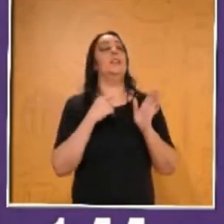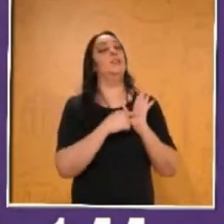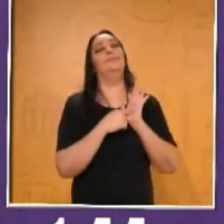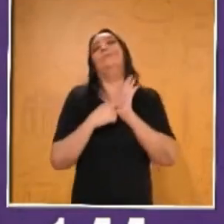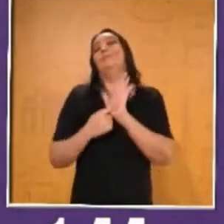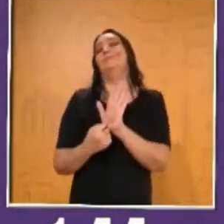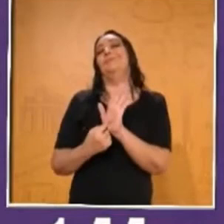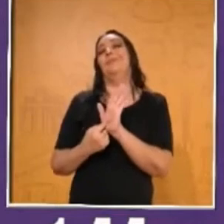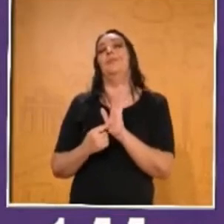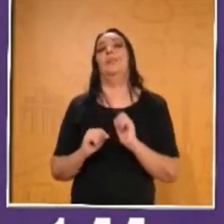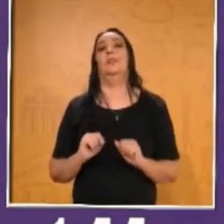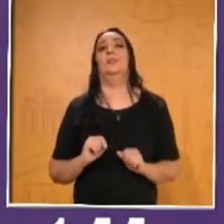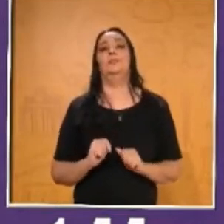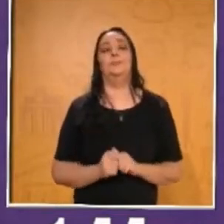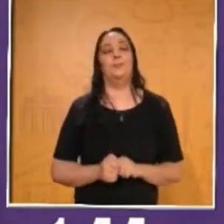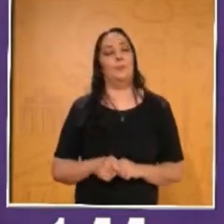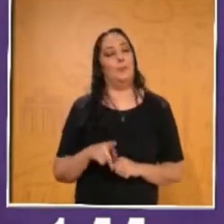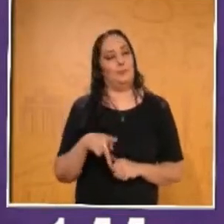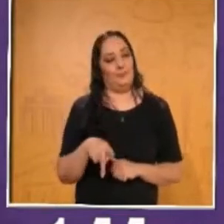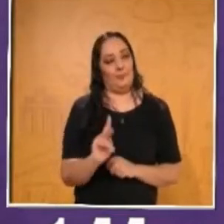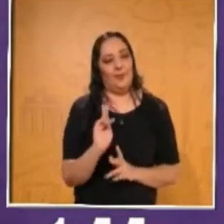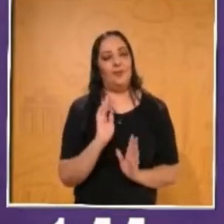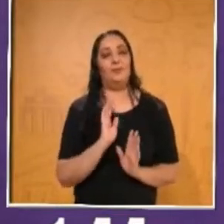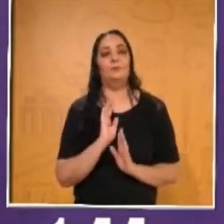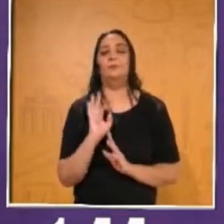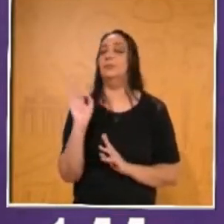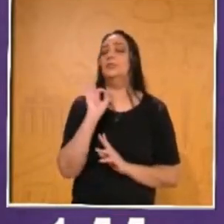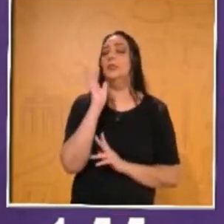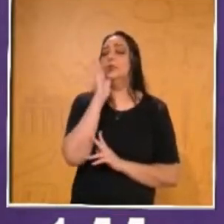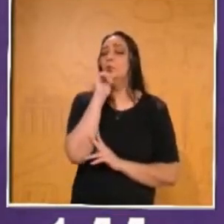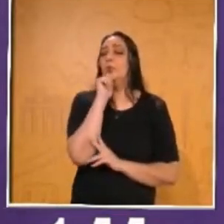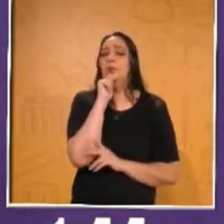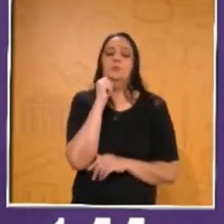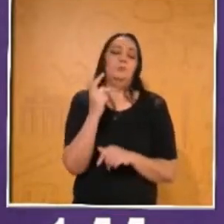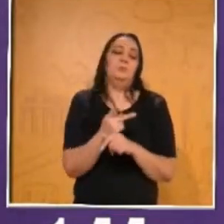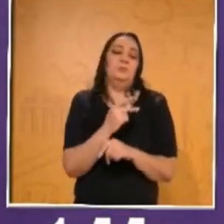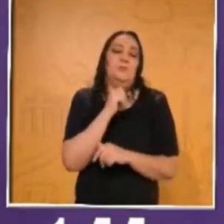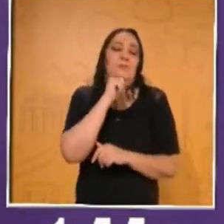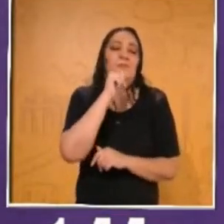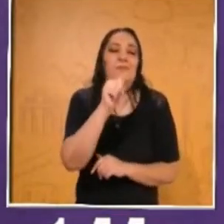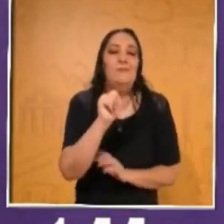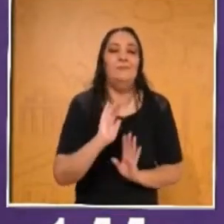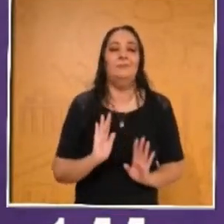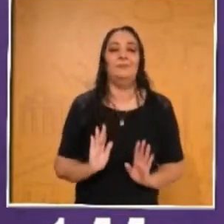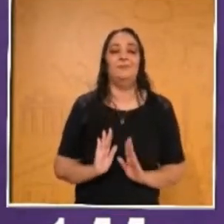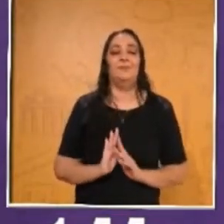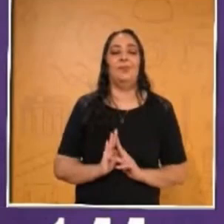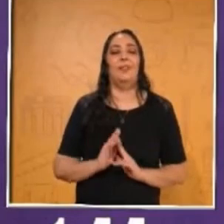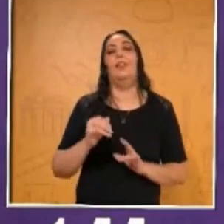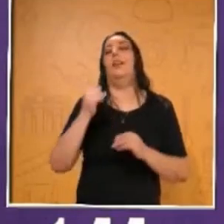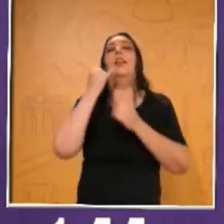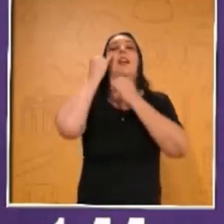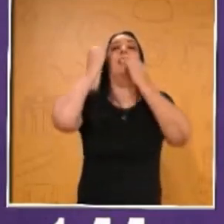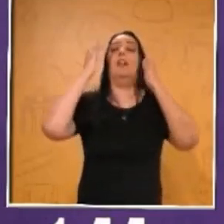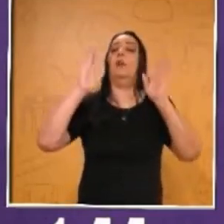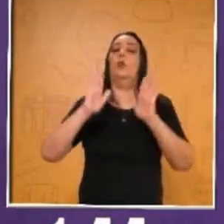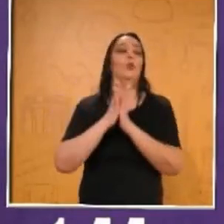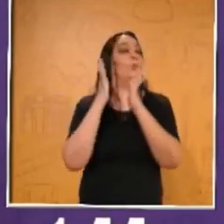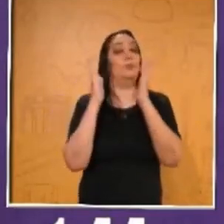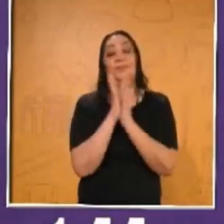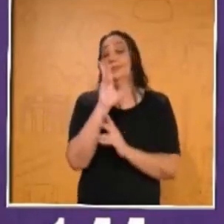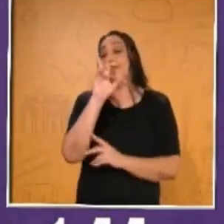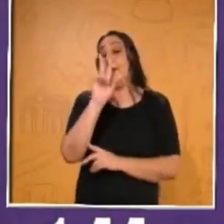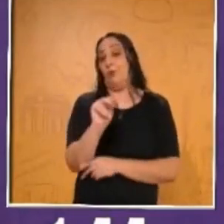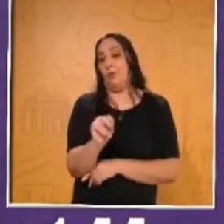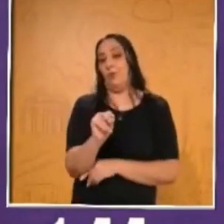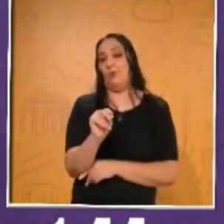interactuando. Pero, si no pudiste, no pasa nada. La idea no es la competencia. La